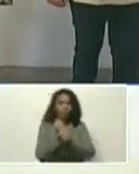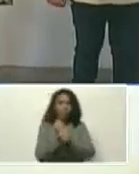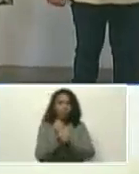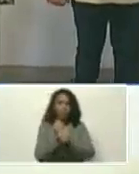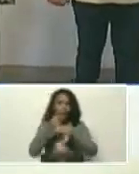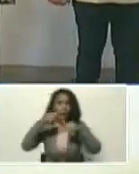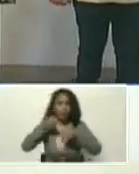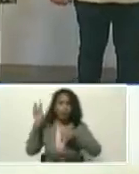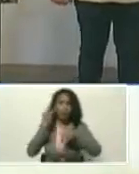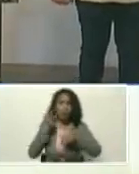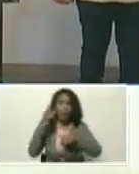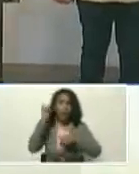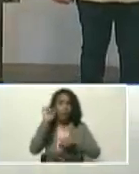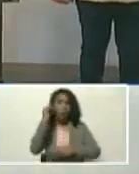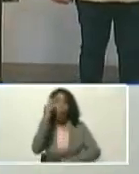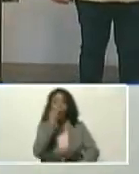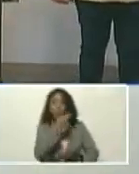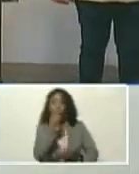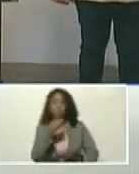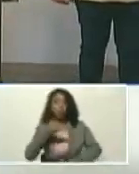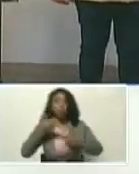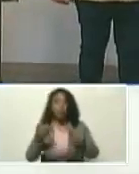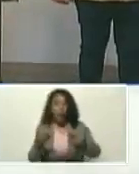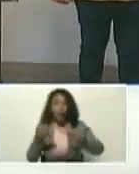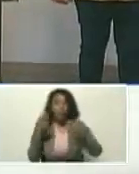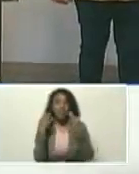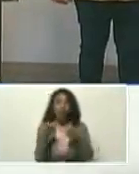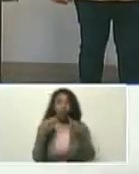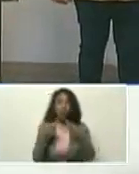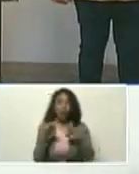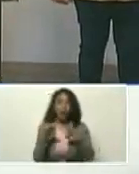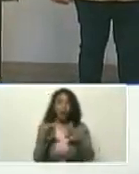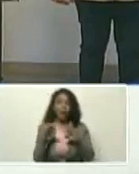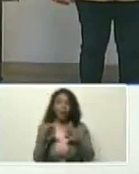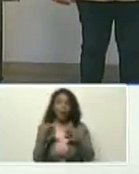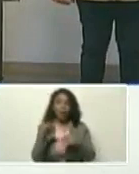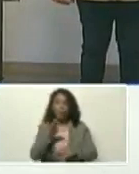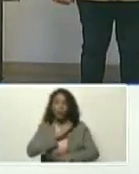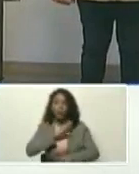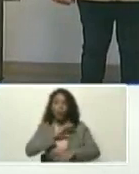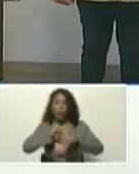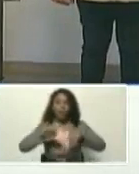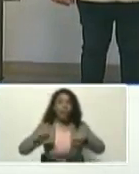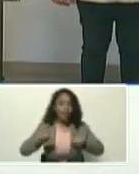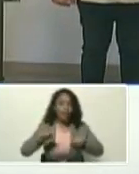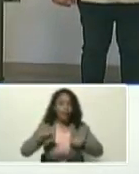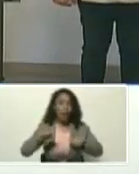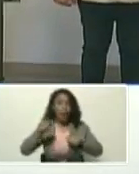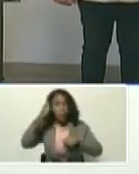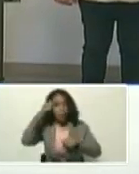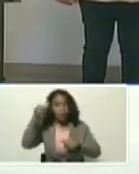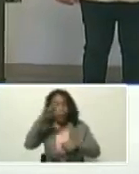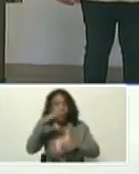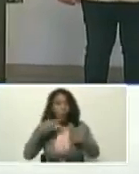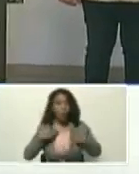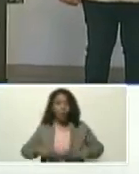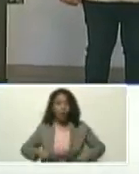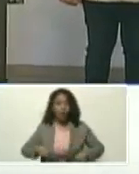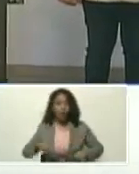que desde Venezuela, el compromiso, con la naturaleza, con la Pachamama, con el pueblo, con la humanidad,